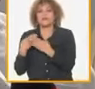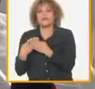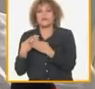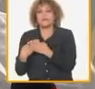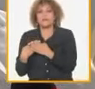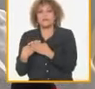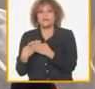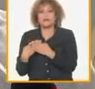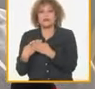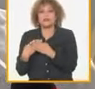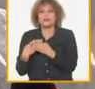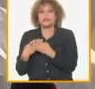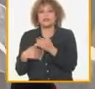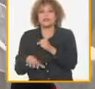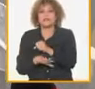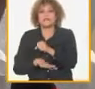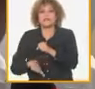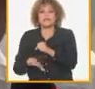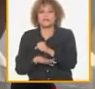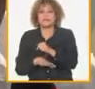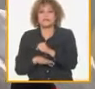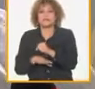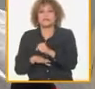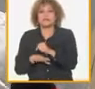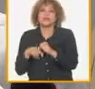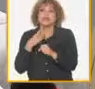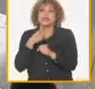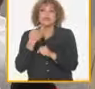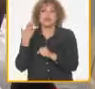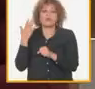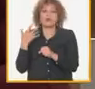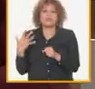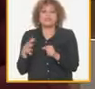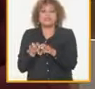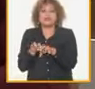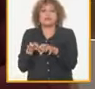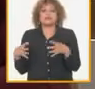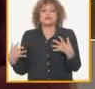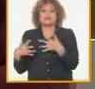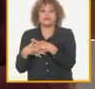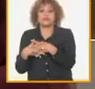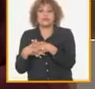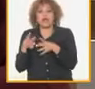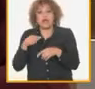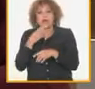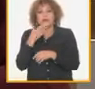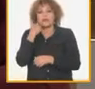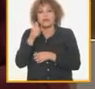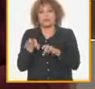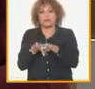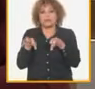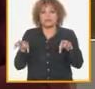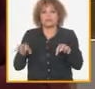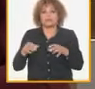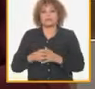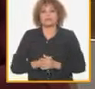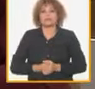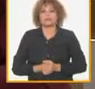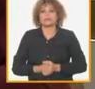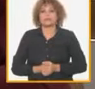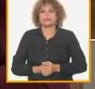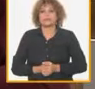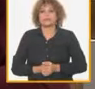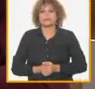matriz y tienen mejores resultados que cuando eran unidades empresariales de base le damos la palabra compañero José Luis